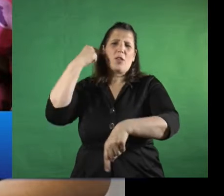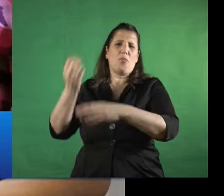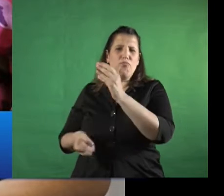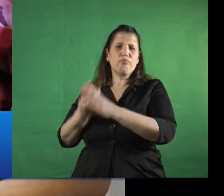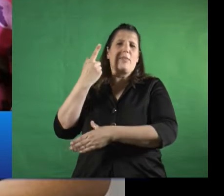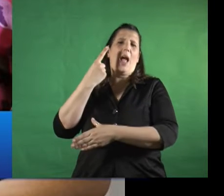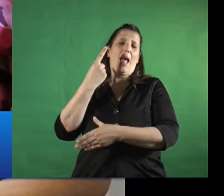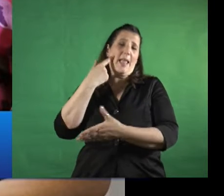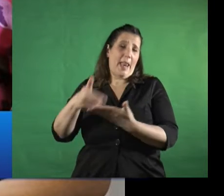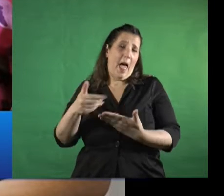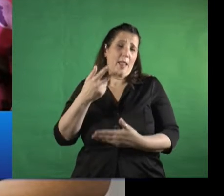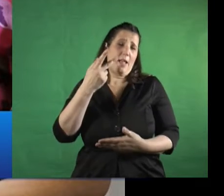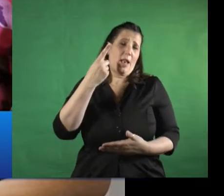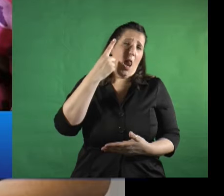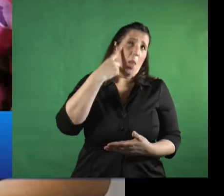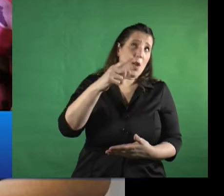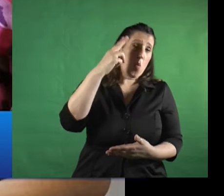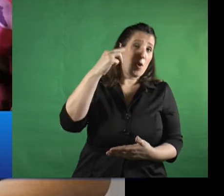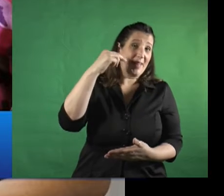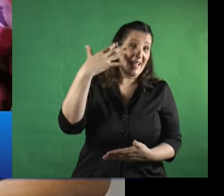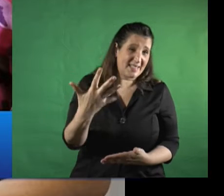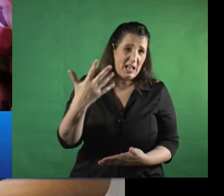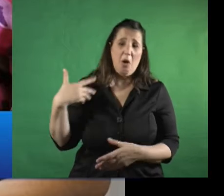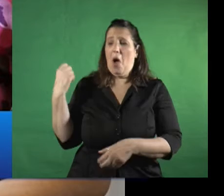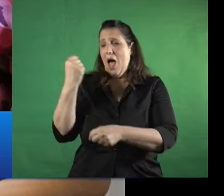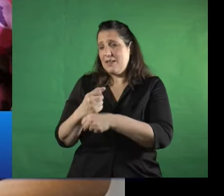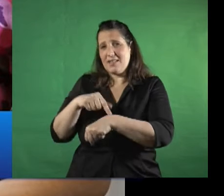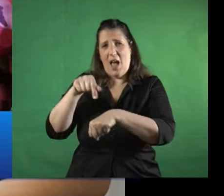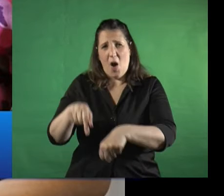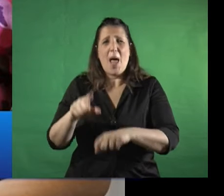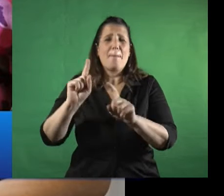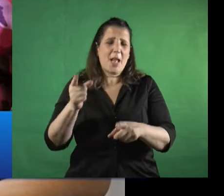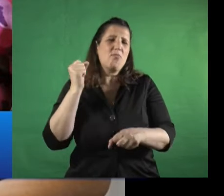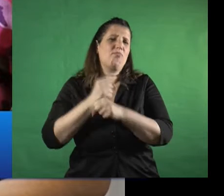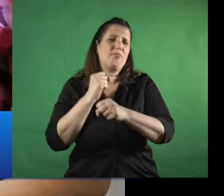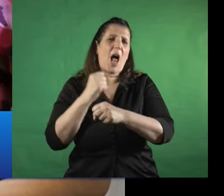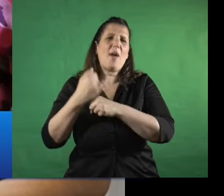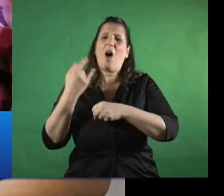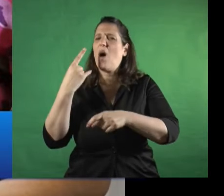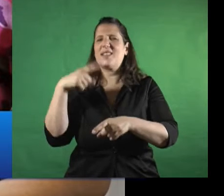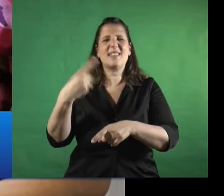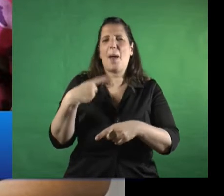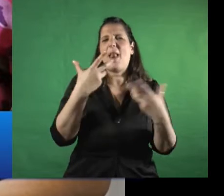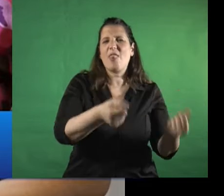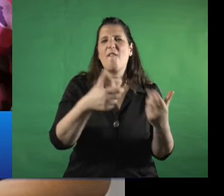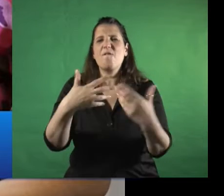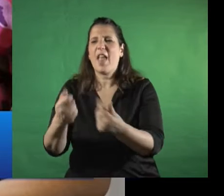despliegue creciente de políticas federales y transversales para defender los derechos de grupos vulnerados.